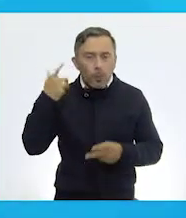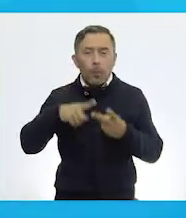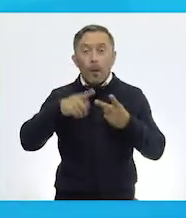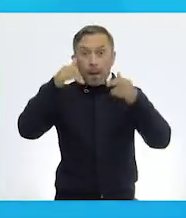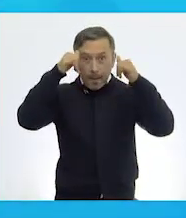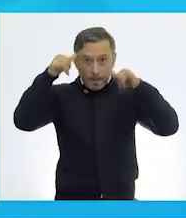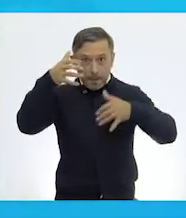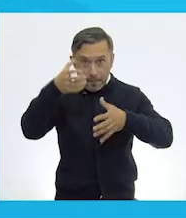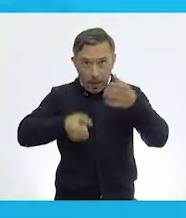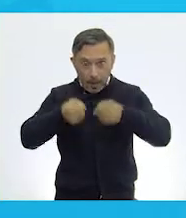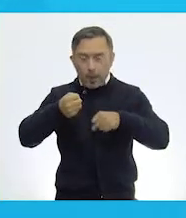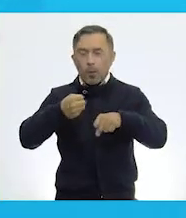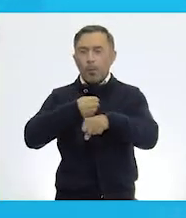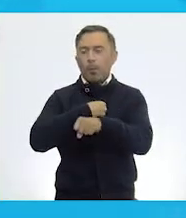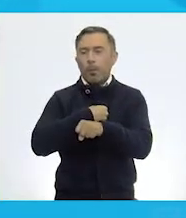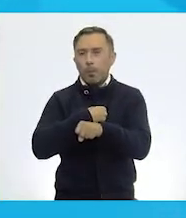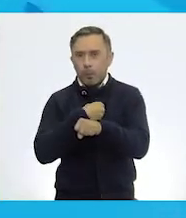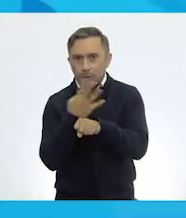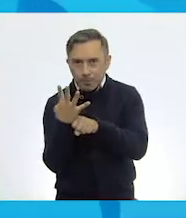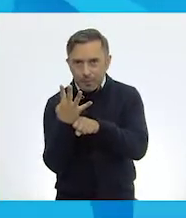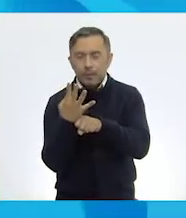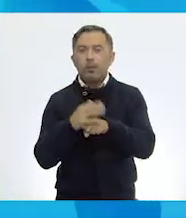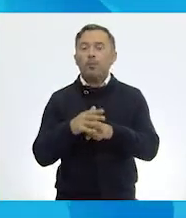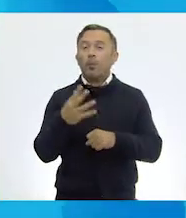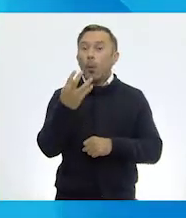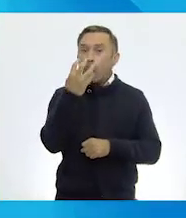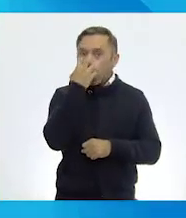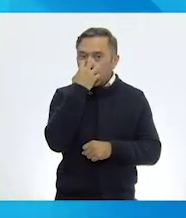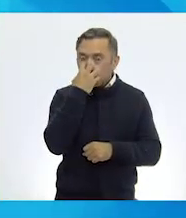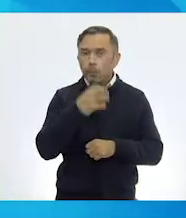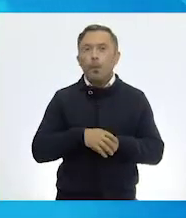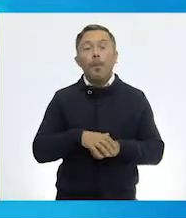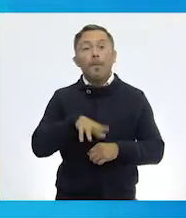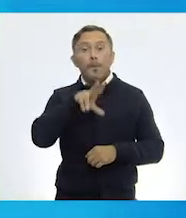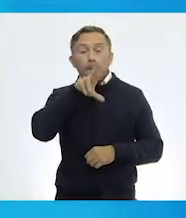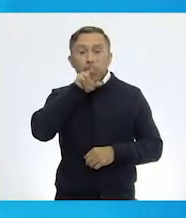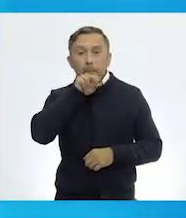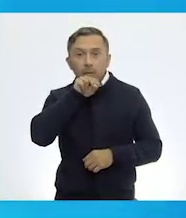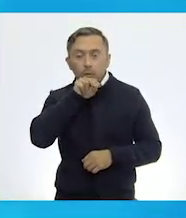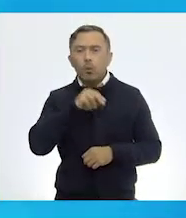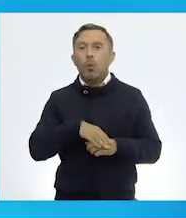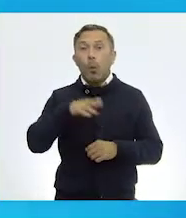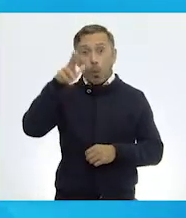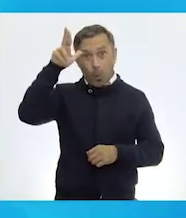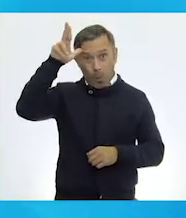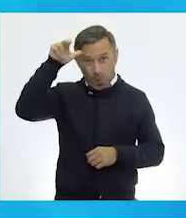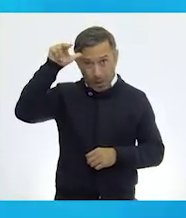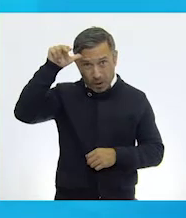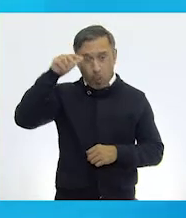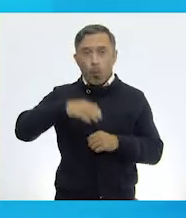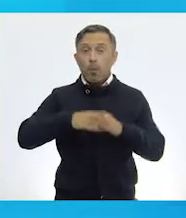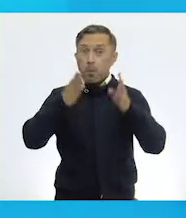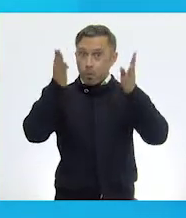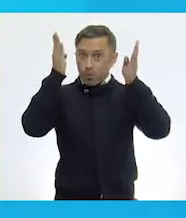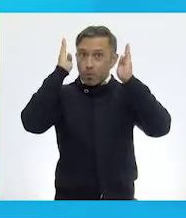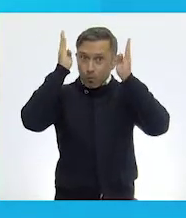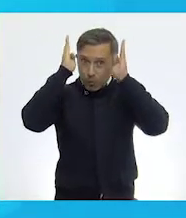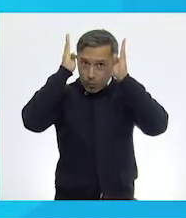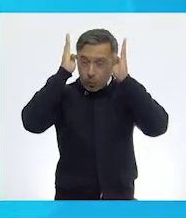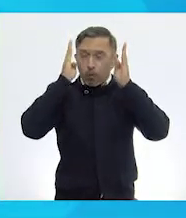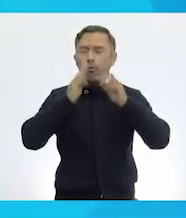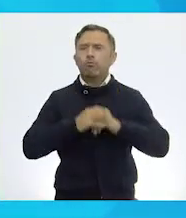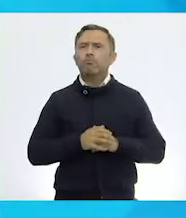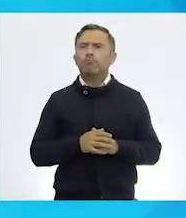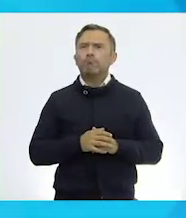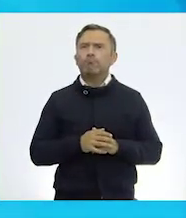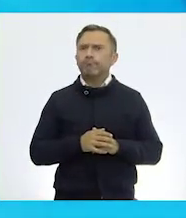un puerco espín, un oso, un pato, un conejo, un burro y...